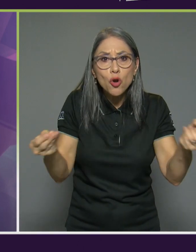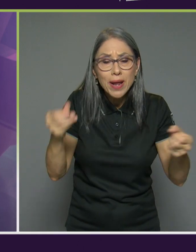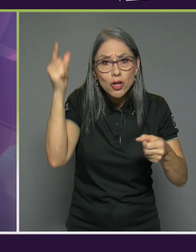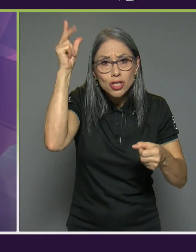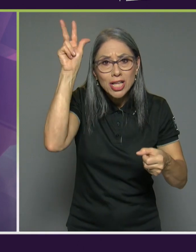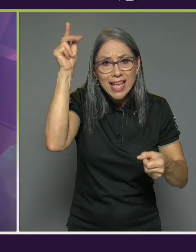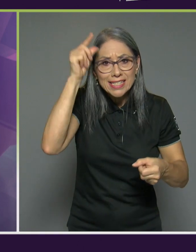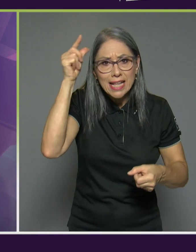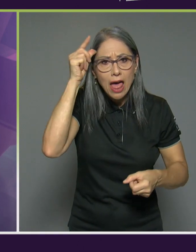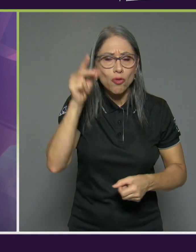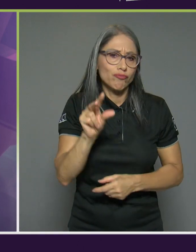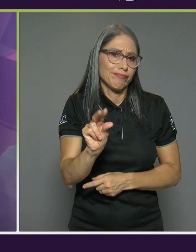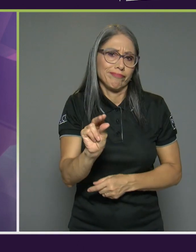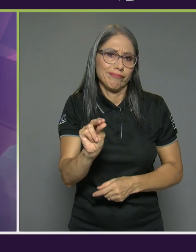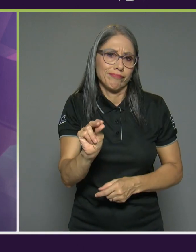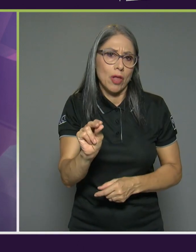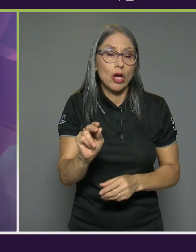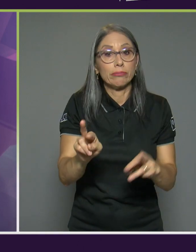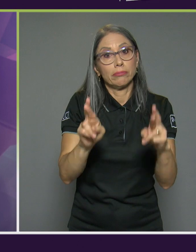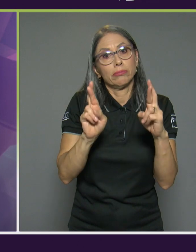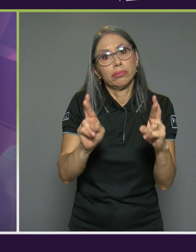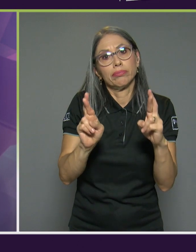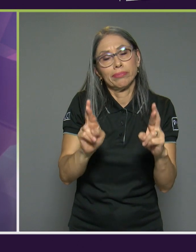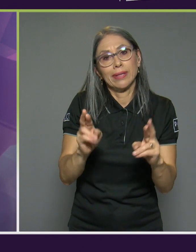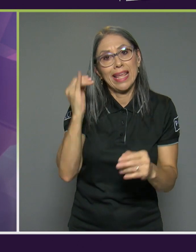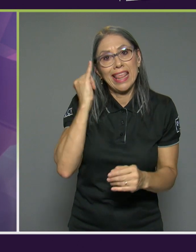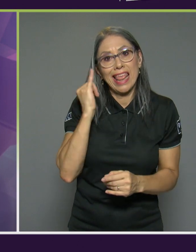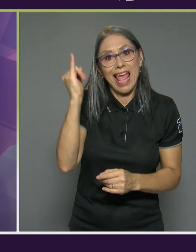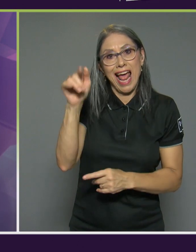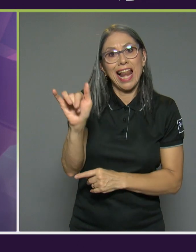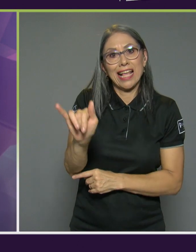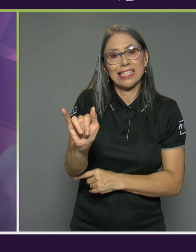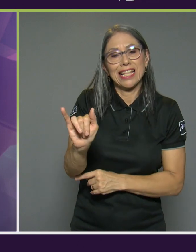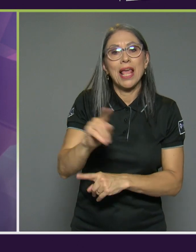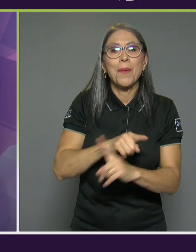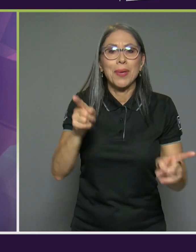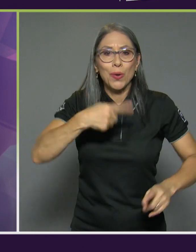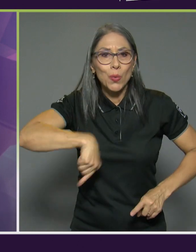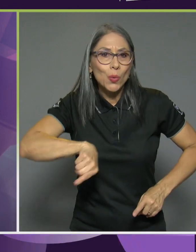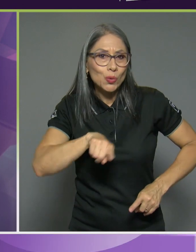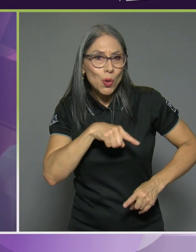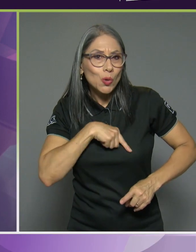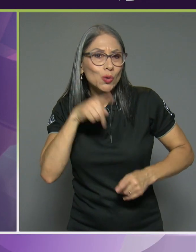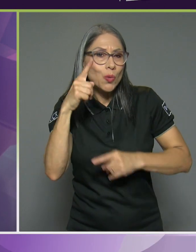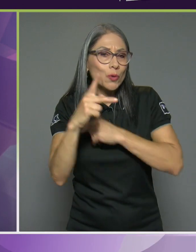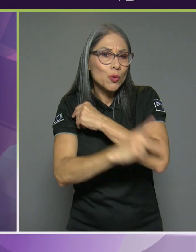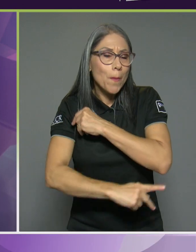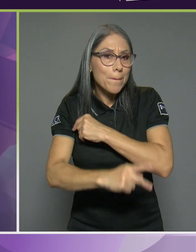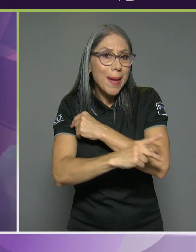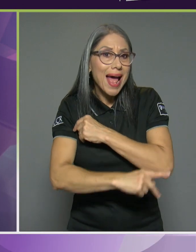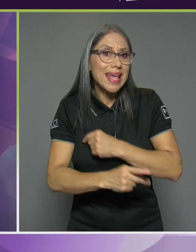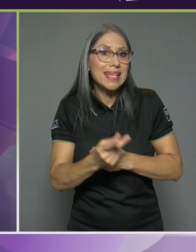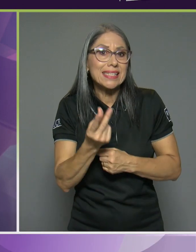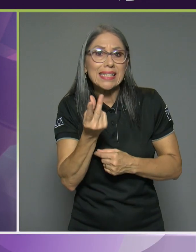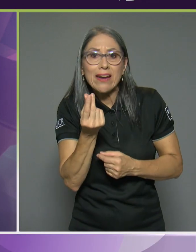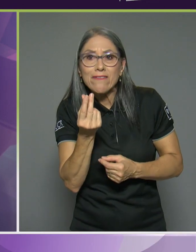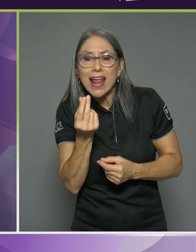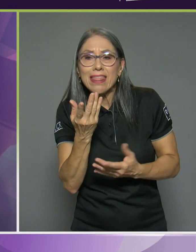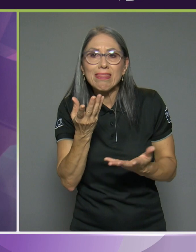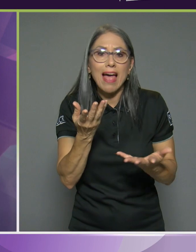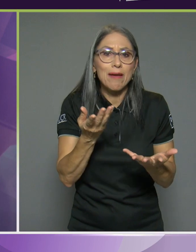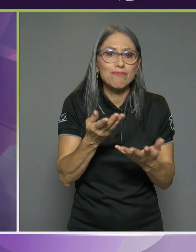ideal que lo que así pueda hacer sin embargo somos un país de renta media somos un país que tiende